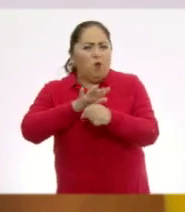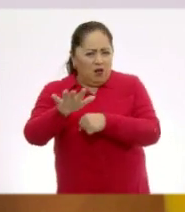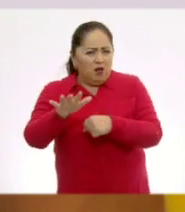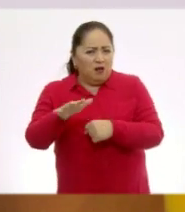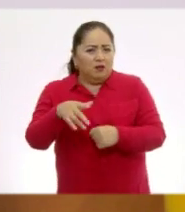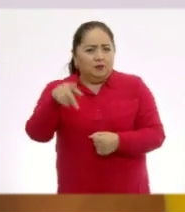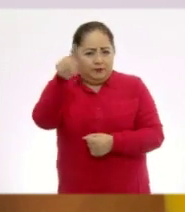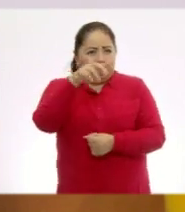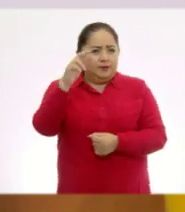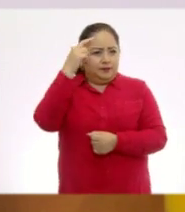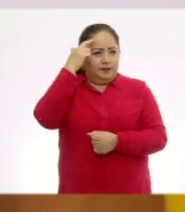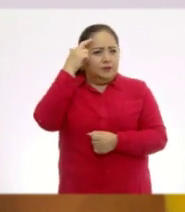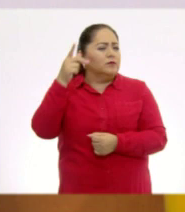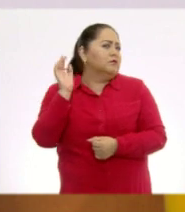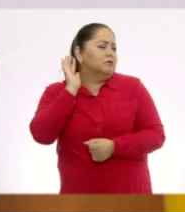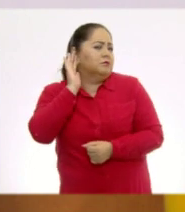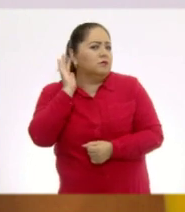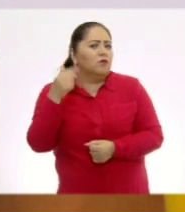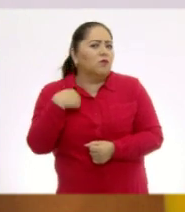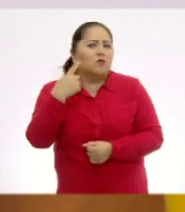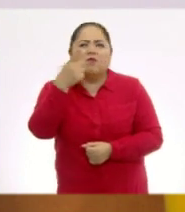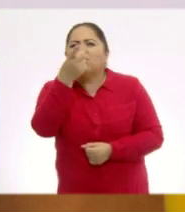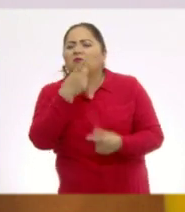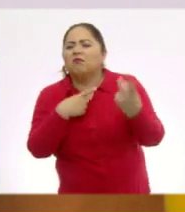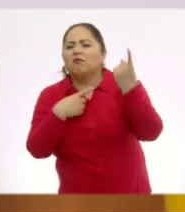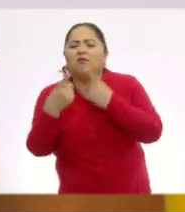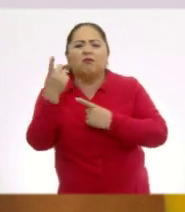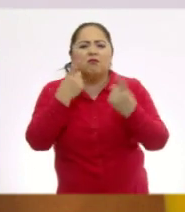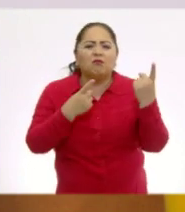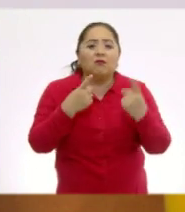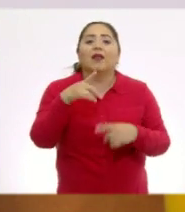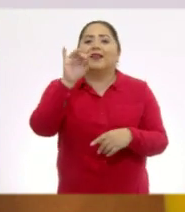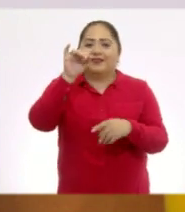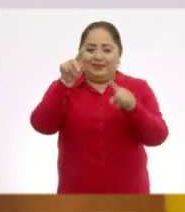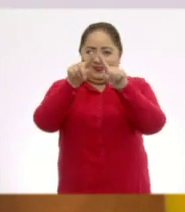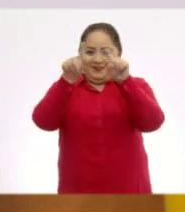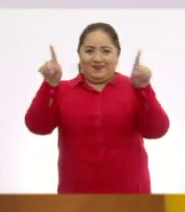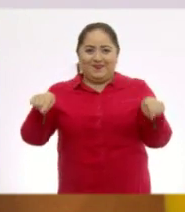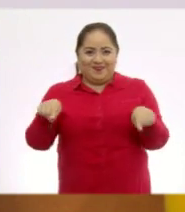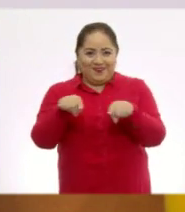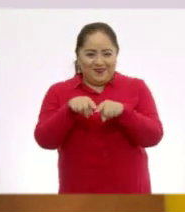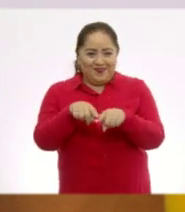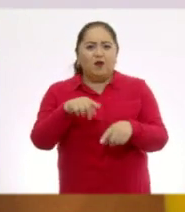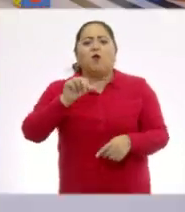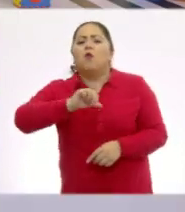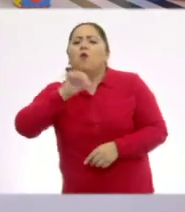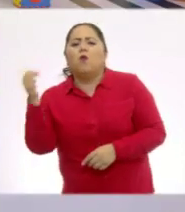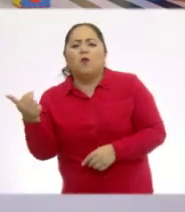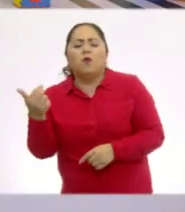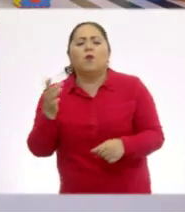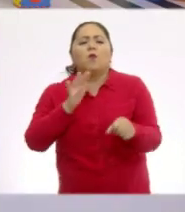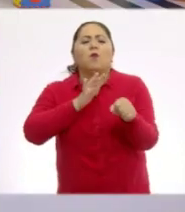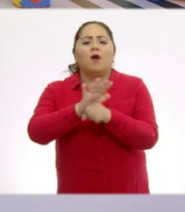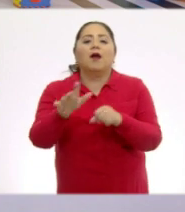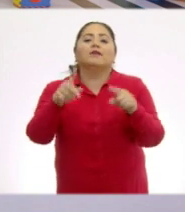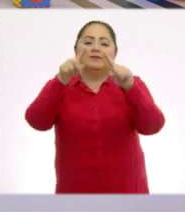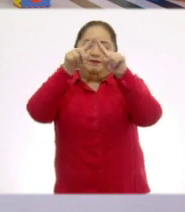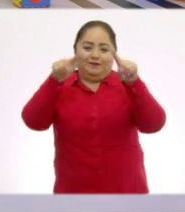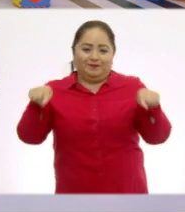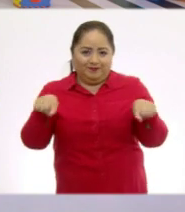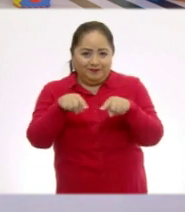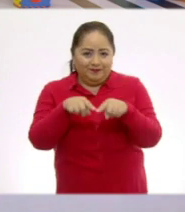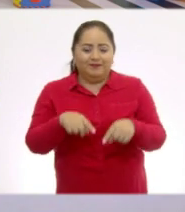Me dijeron, ¿un qué? ¿Un cuadrado? ¡Un cuadrado! ¡Muy bien! ¿Y qué otra estaba escuchando? ¡Un triángulo!